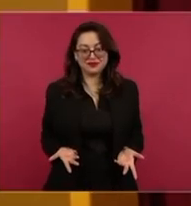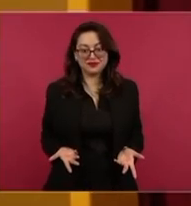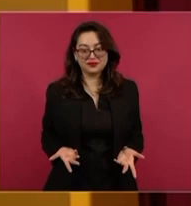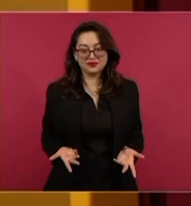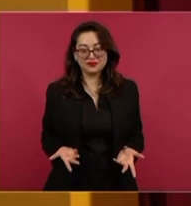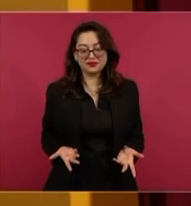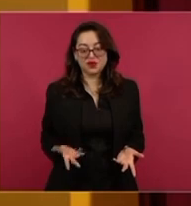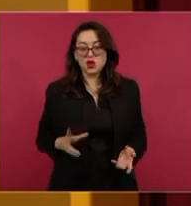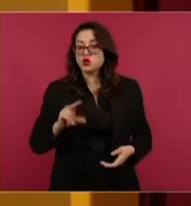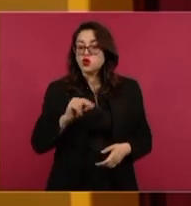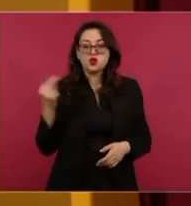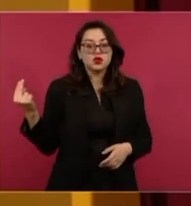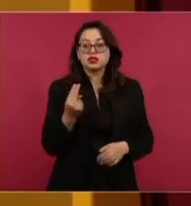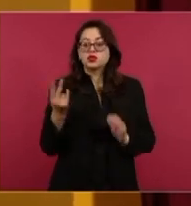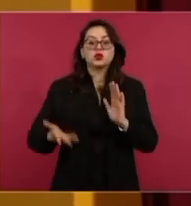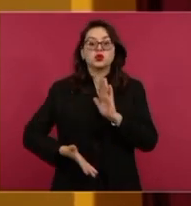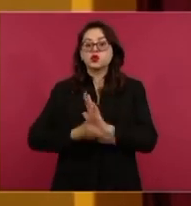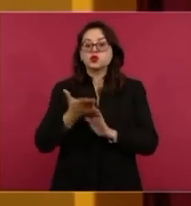no hay que